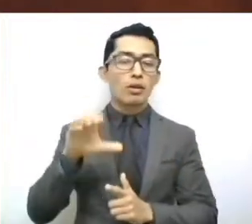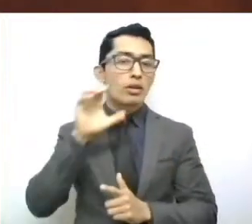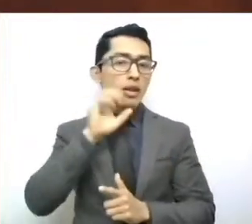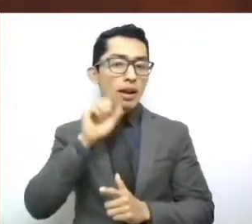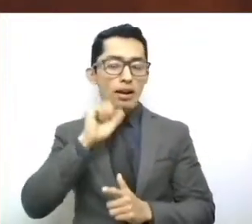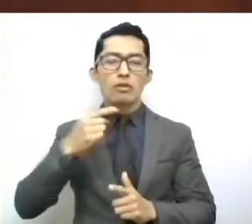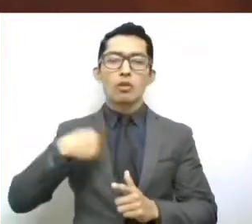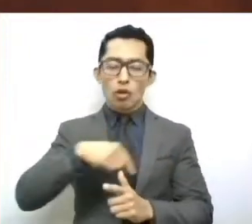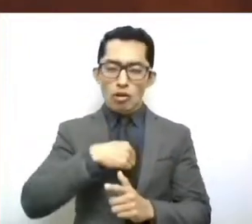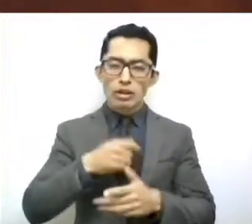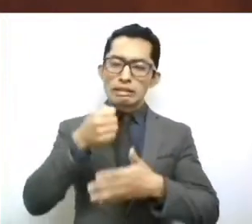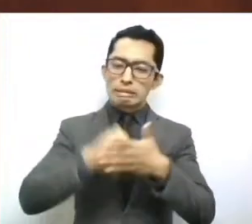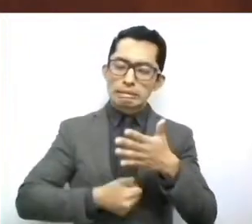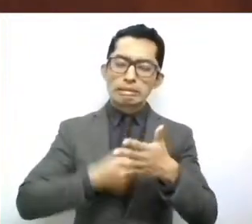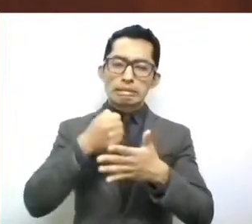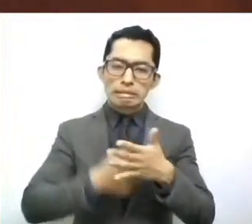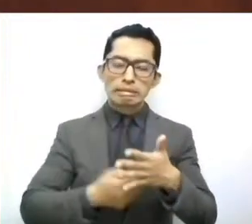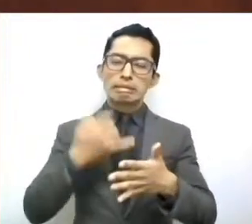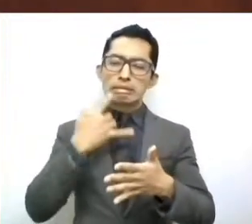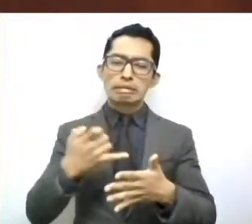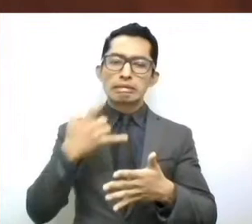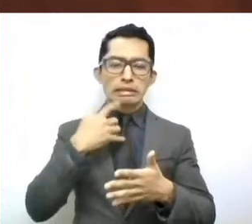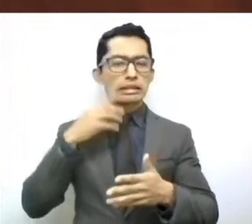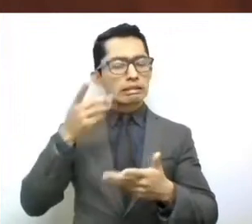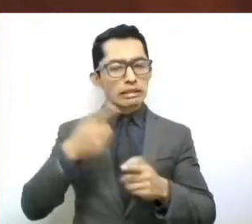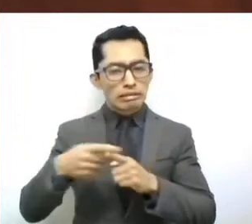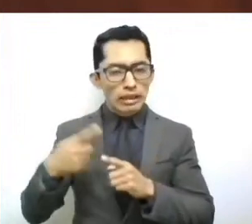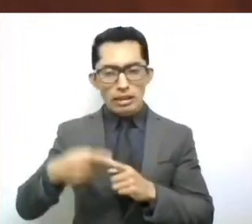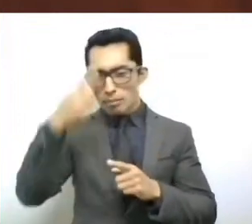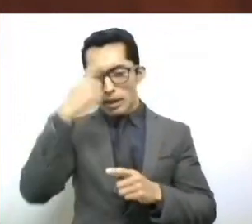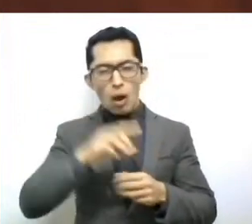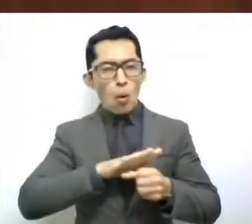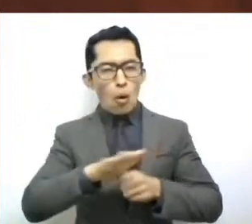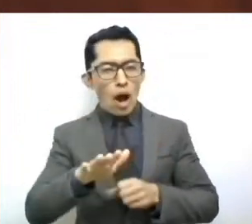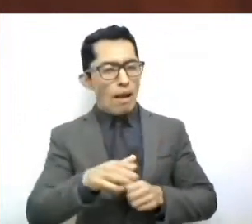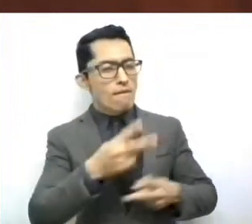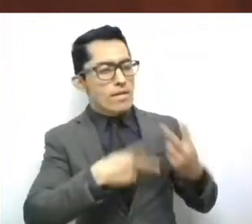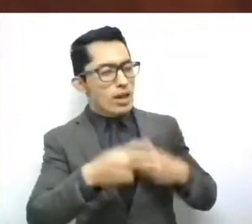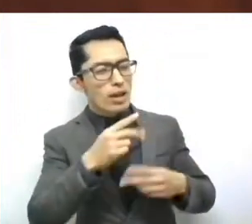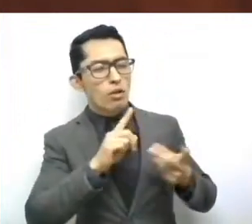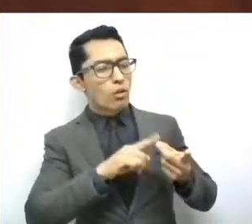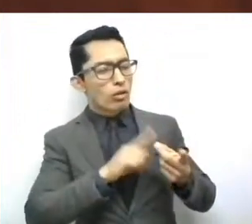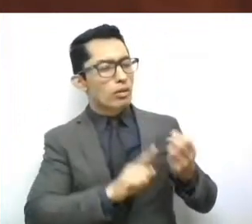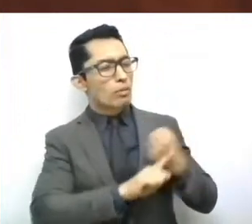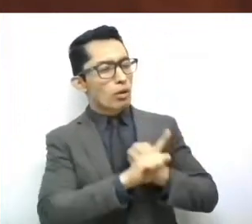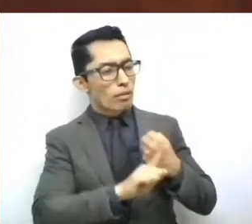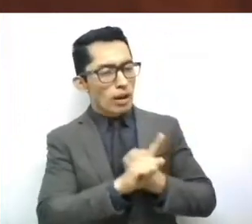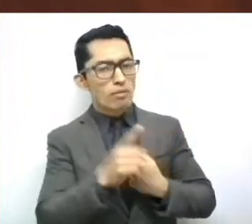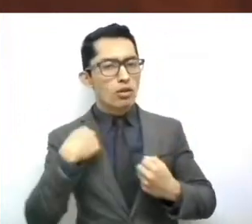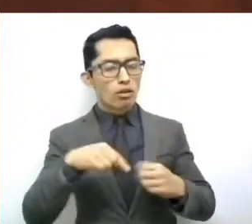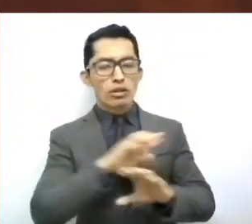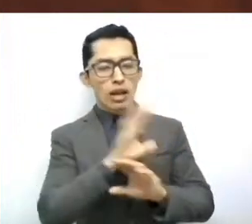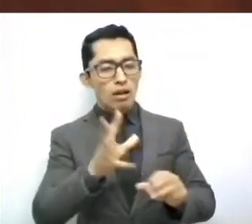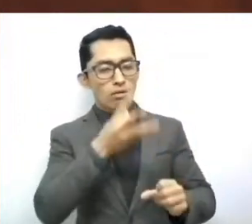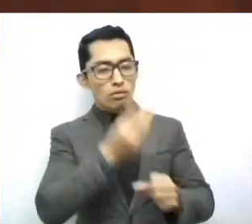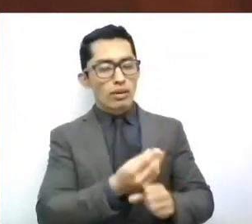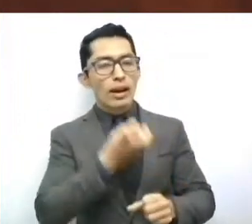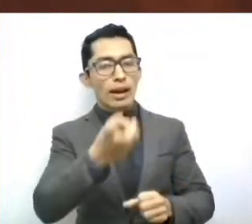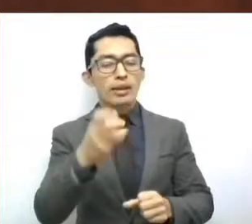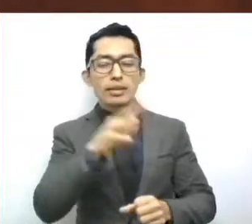para resolver desde raíz las problemáticas de este sector de la población.